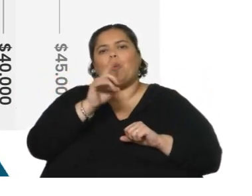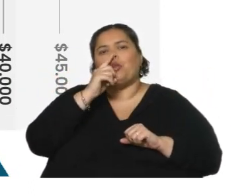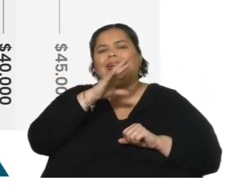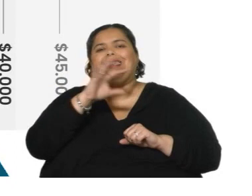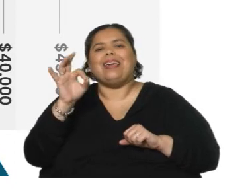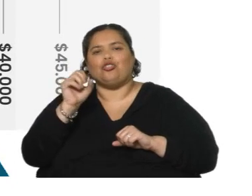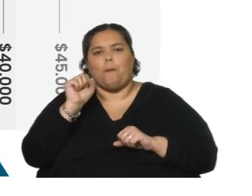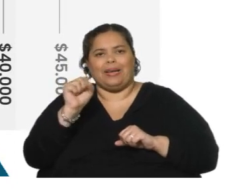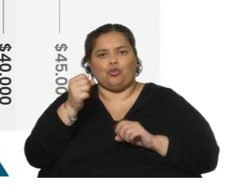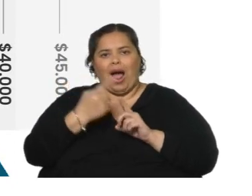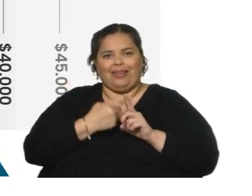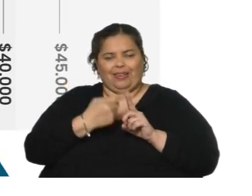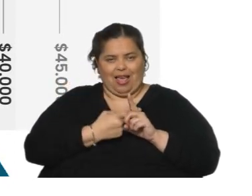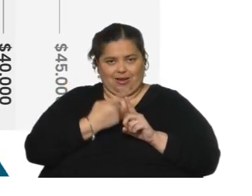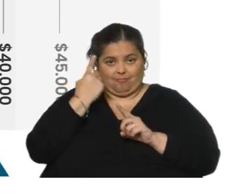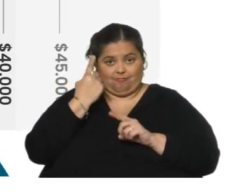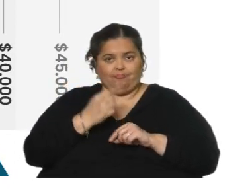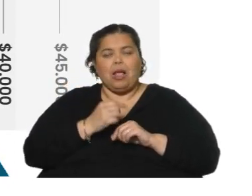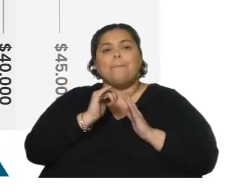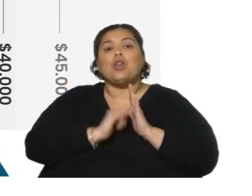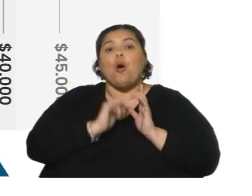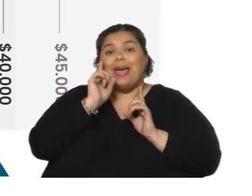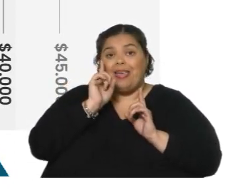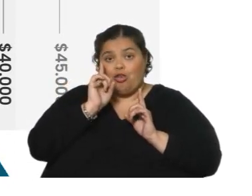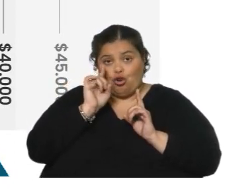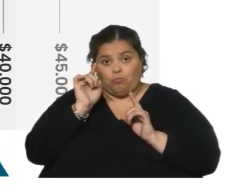Es el alquiler promedio por zona.